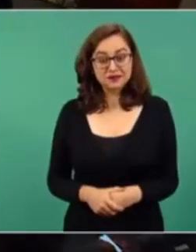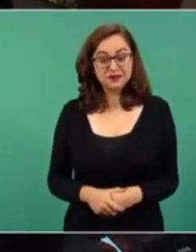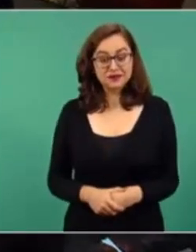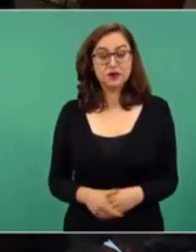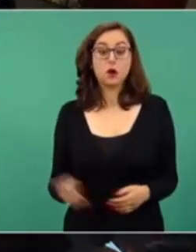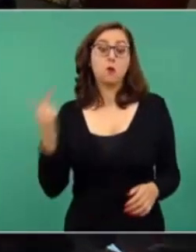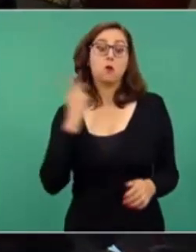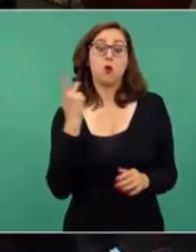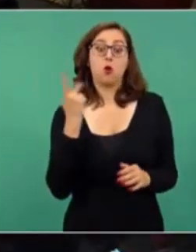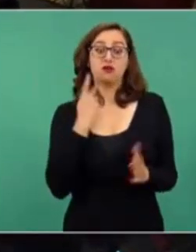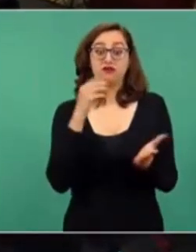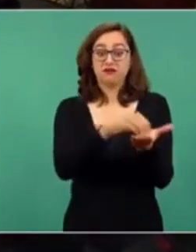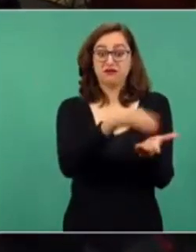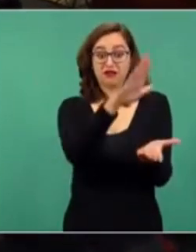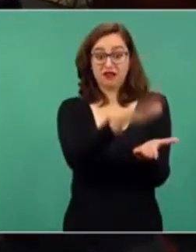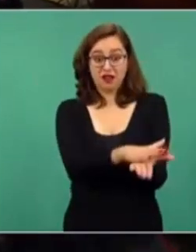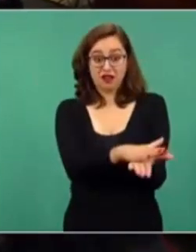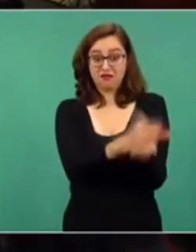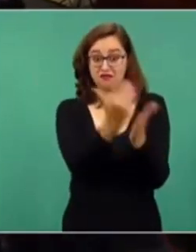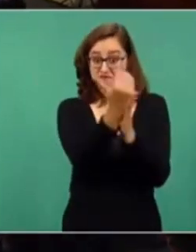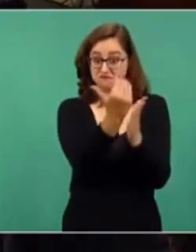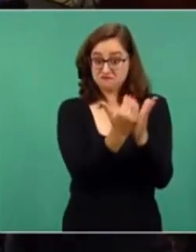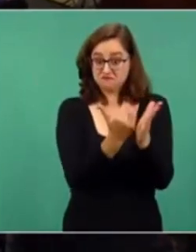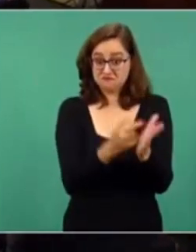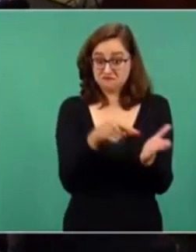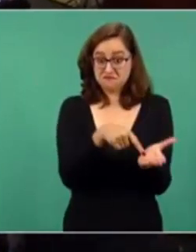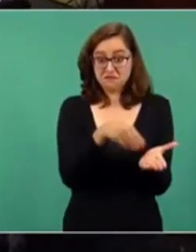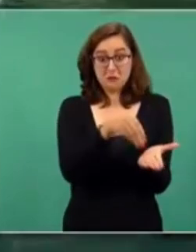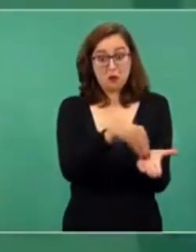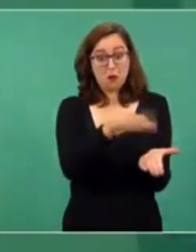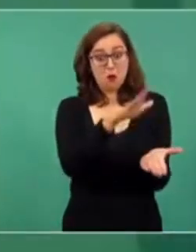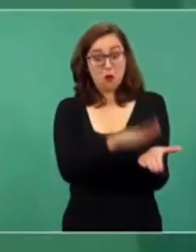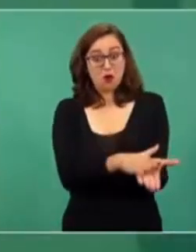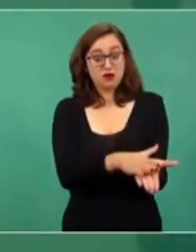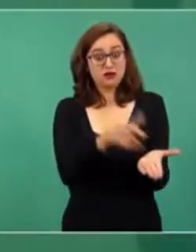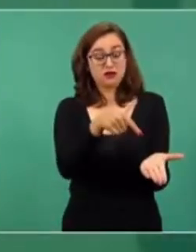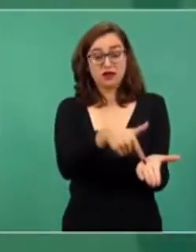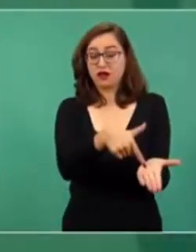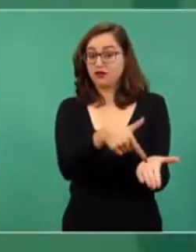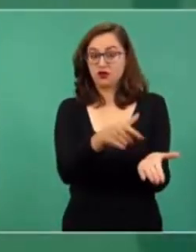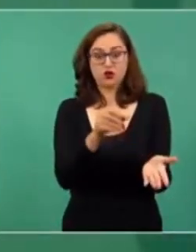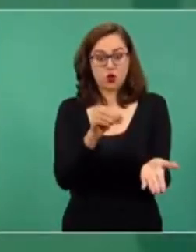se vuelve a inundar